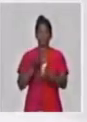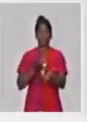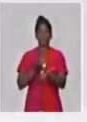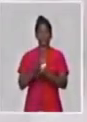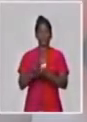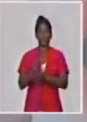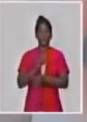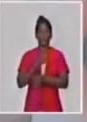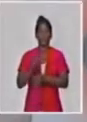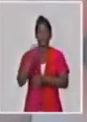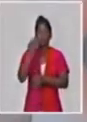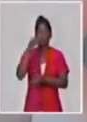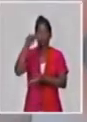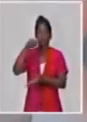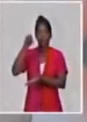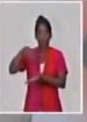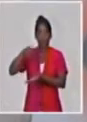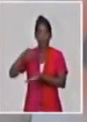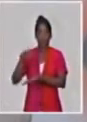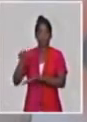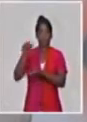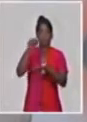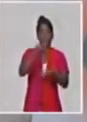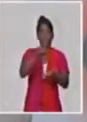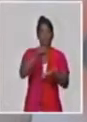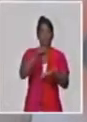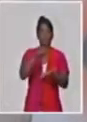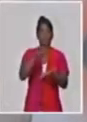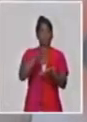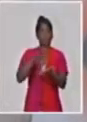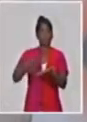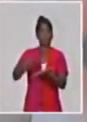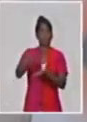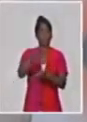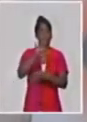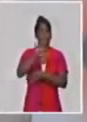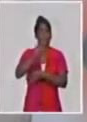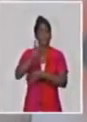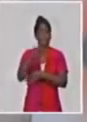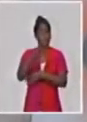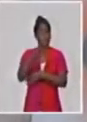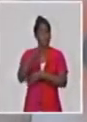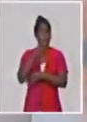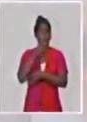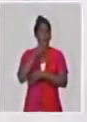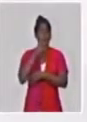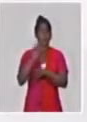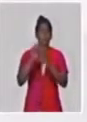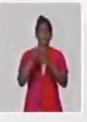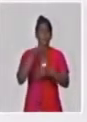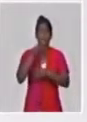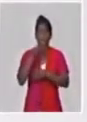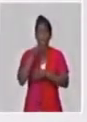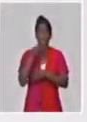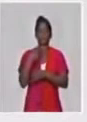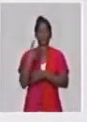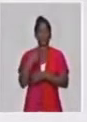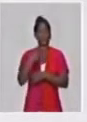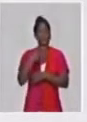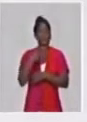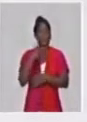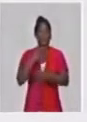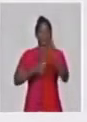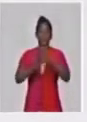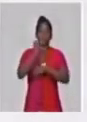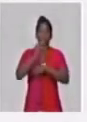para llevar en las 153 unidades que prestan servicio al sistema de atención a la familia, recargando a aquellas personas que son más vulnerables